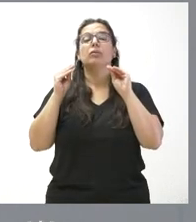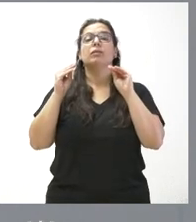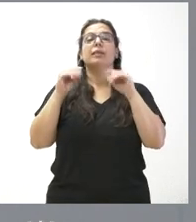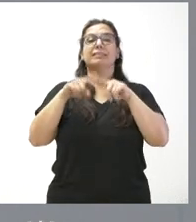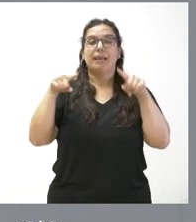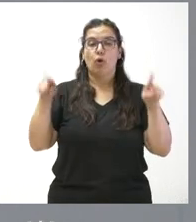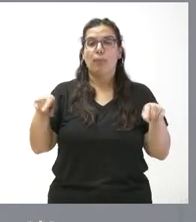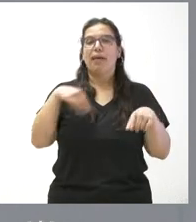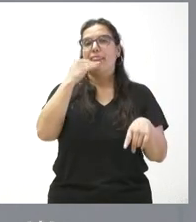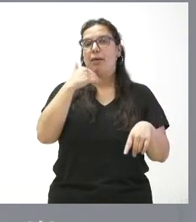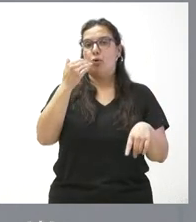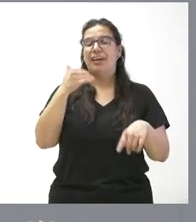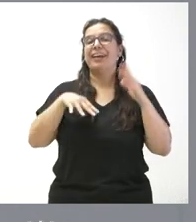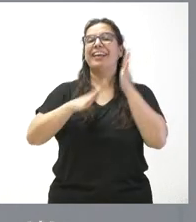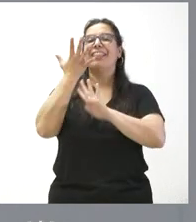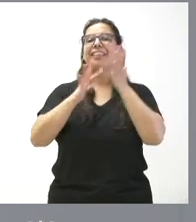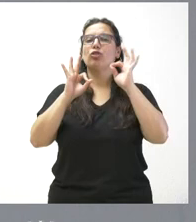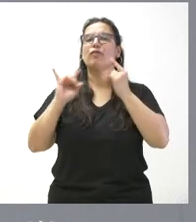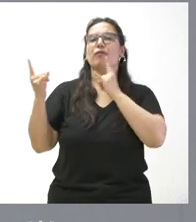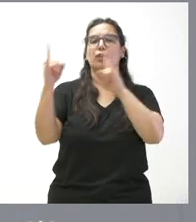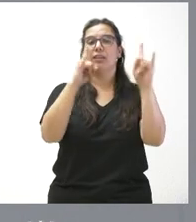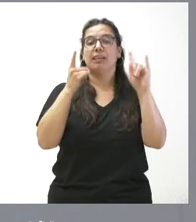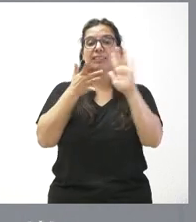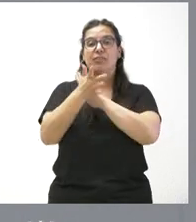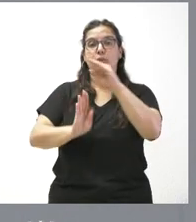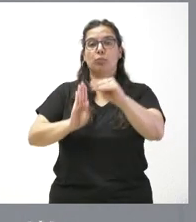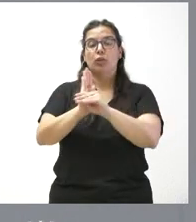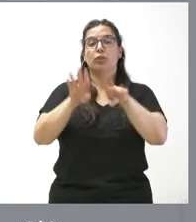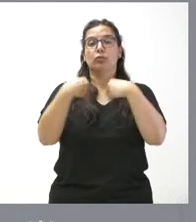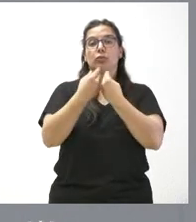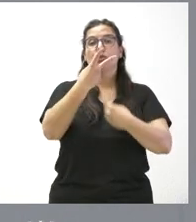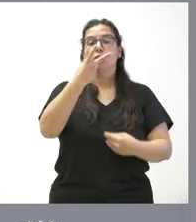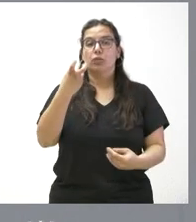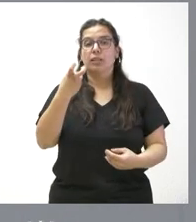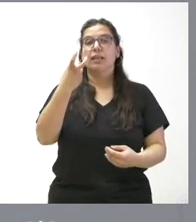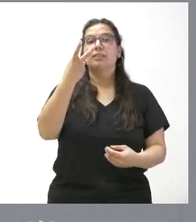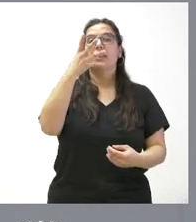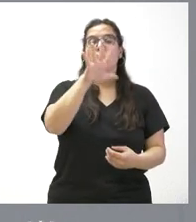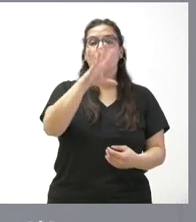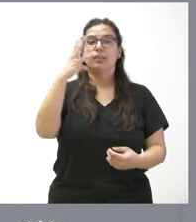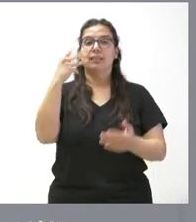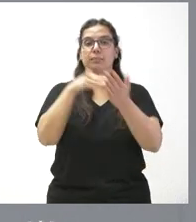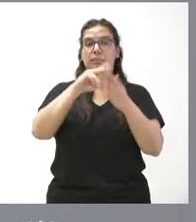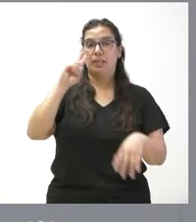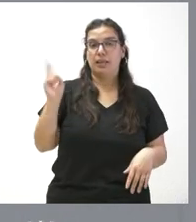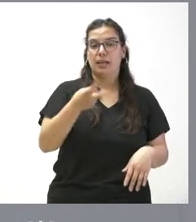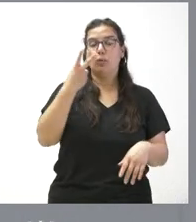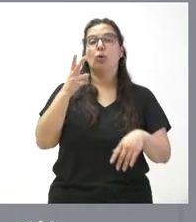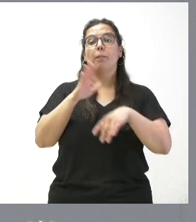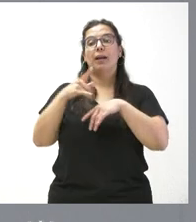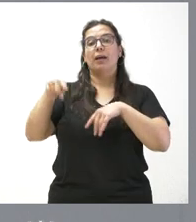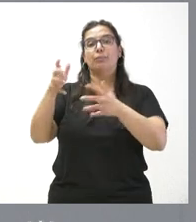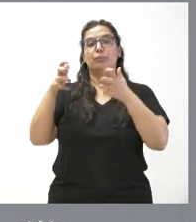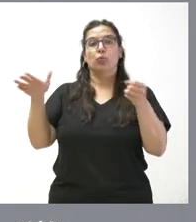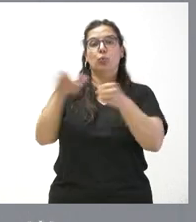y Zamora. Se trata de subvenciones por importe de 253.000 euros a seis beneficiarios para financiar el